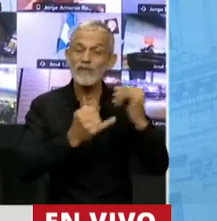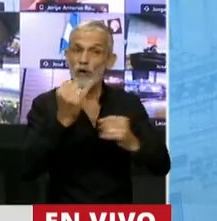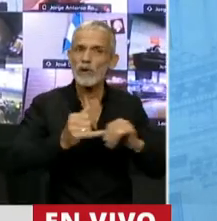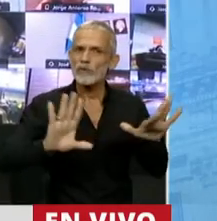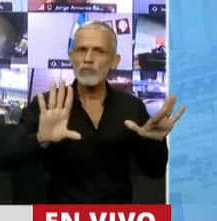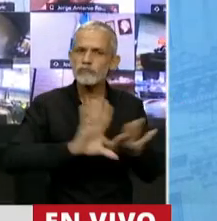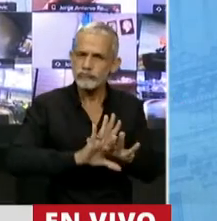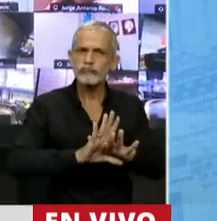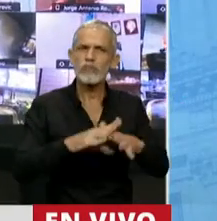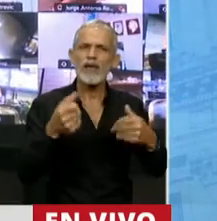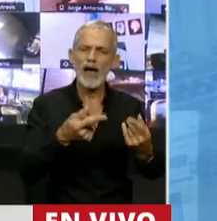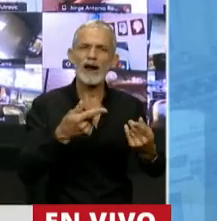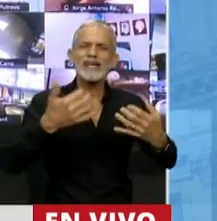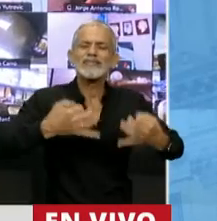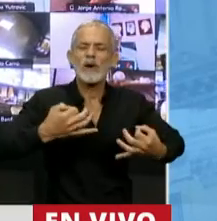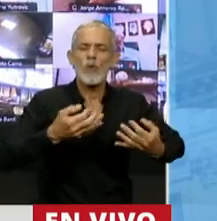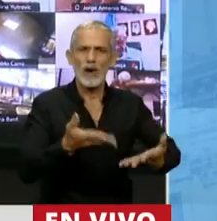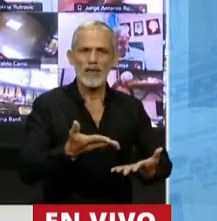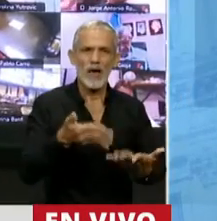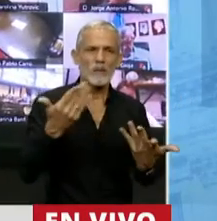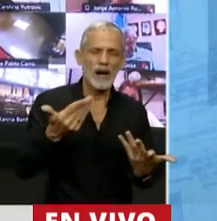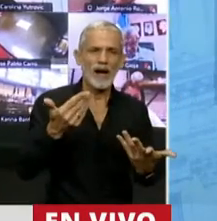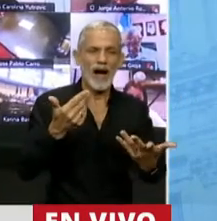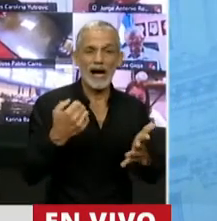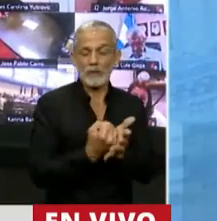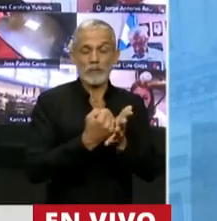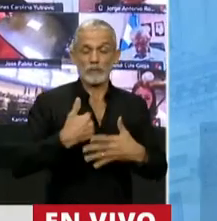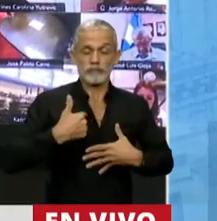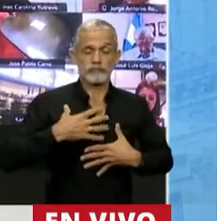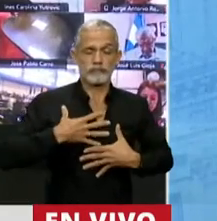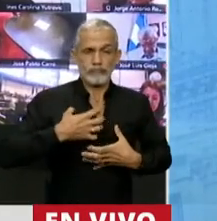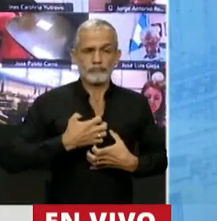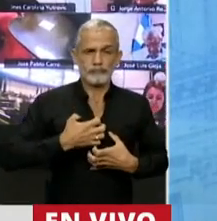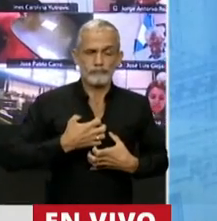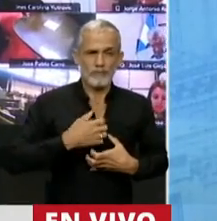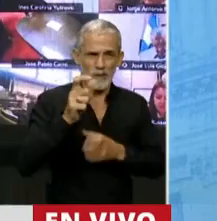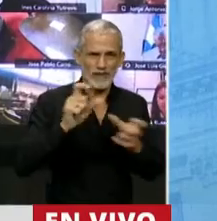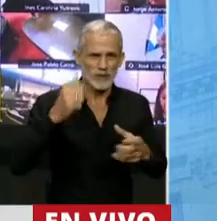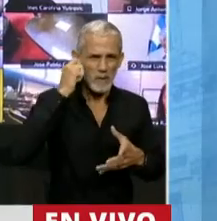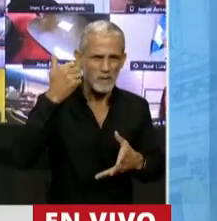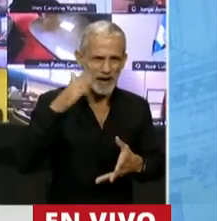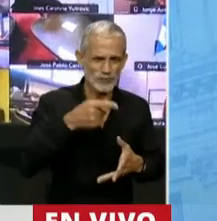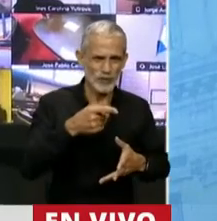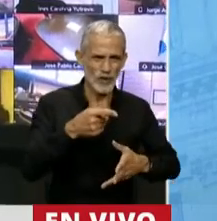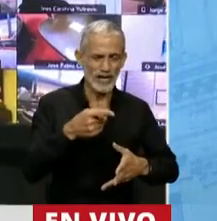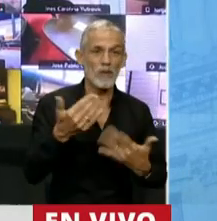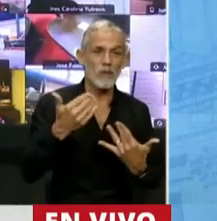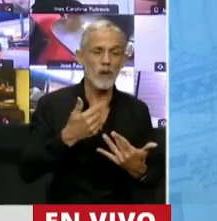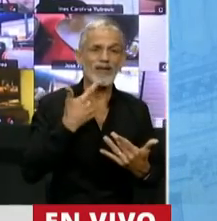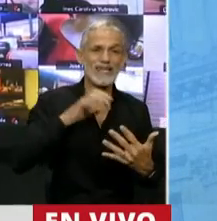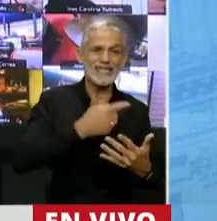correcta, darle seguridad, porque así evitamos un impacto emocional sobre todo a ellos y entendiendo que esto se